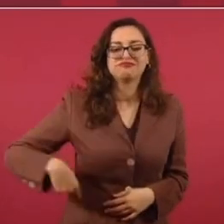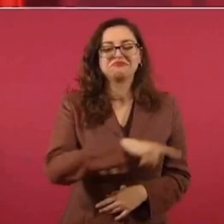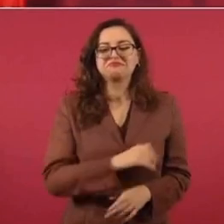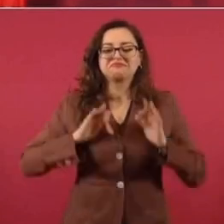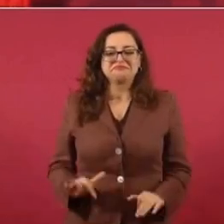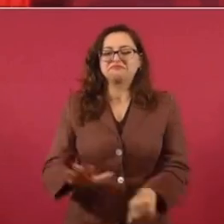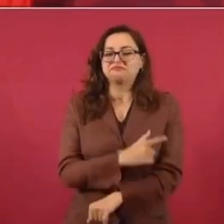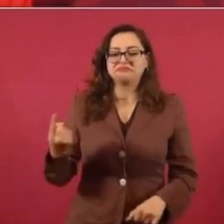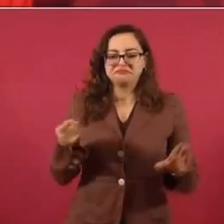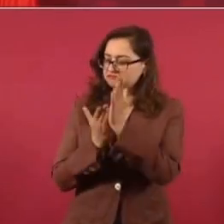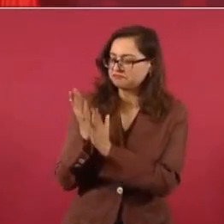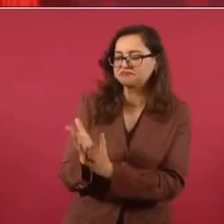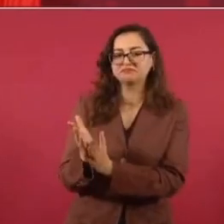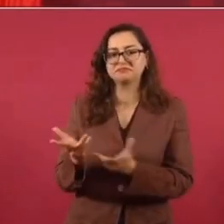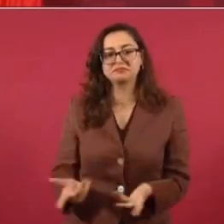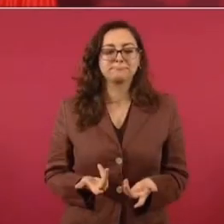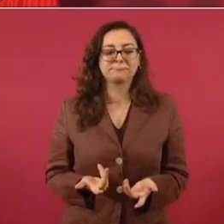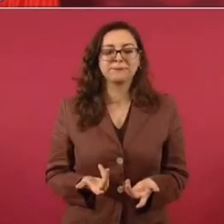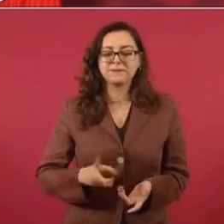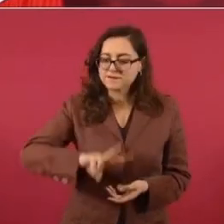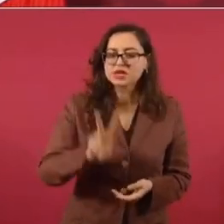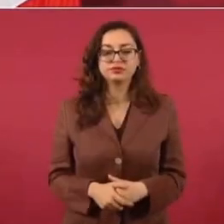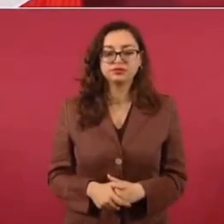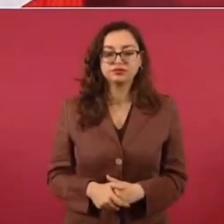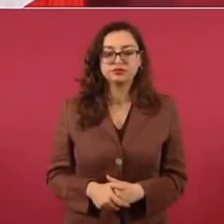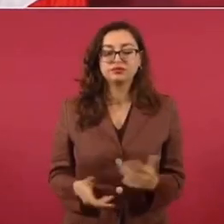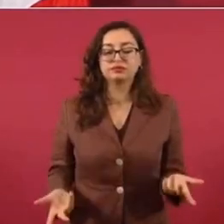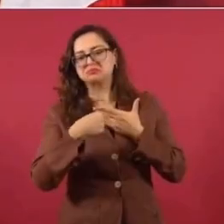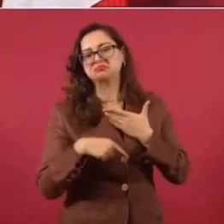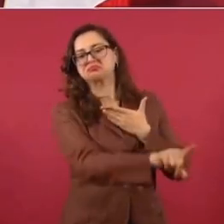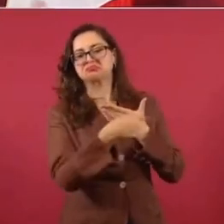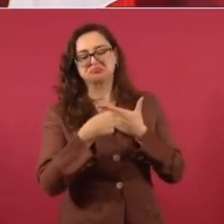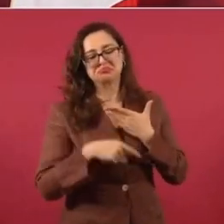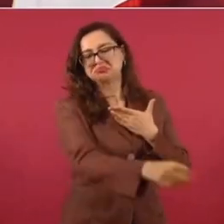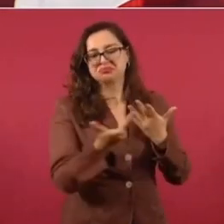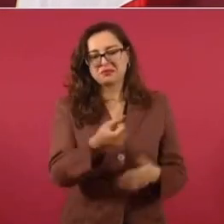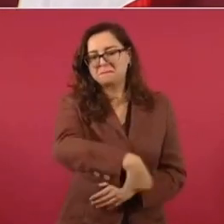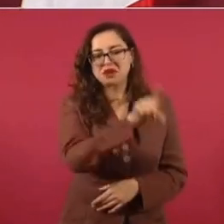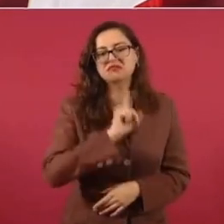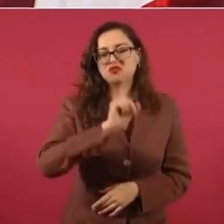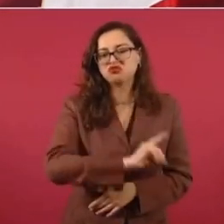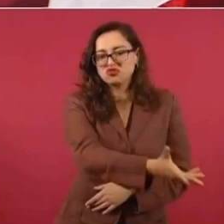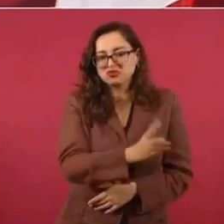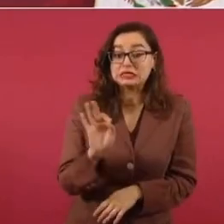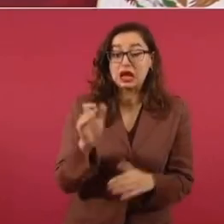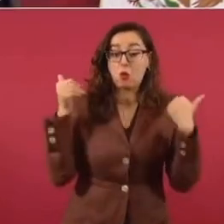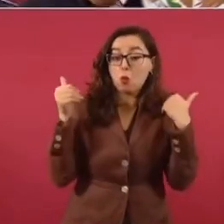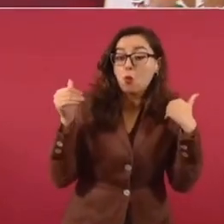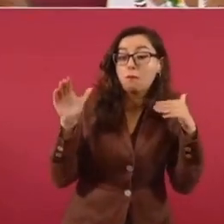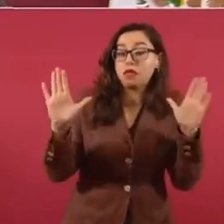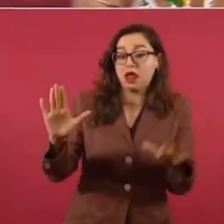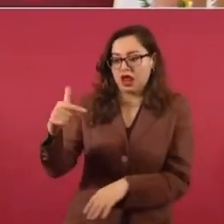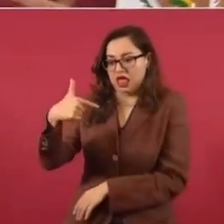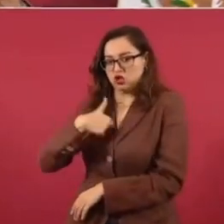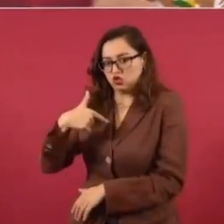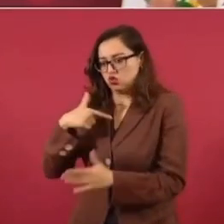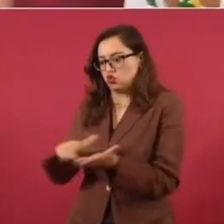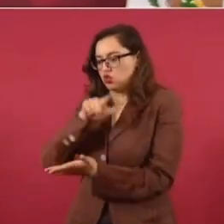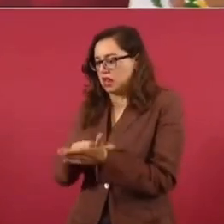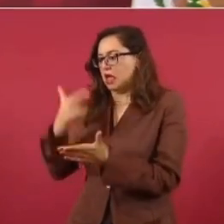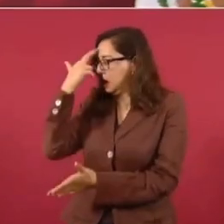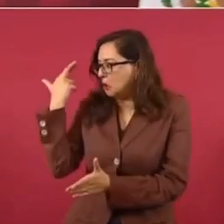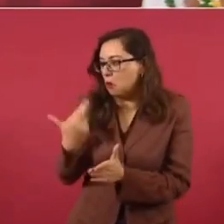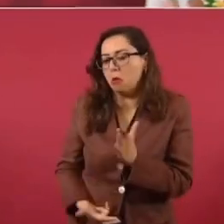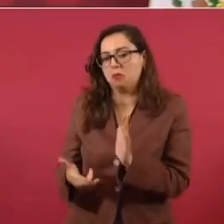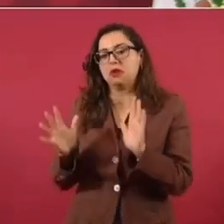integridad, con principios. No mentir, decir la verdad, por eso no pueden que nos agarraran en un acto de ilegalidad,